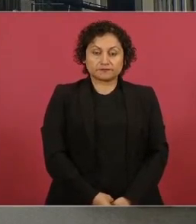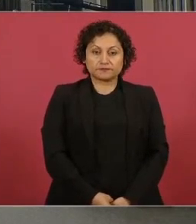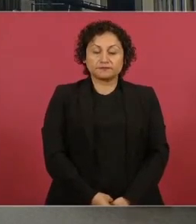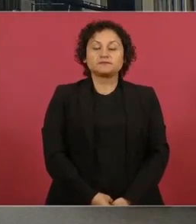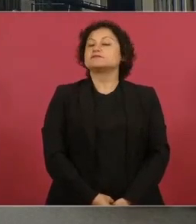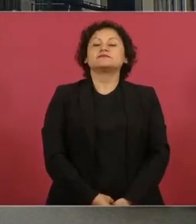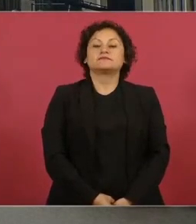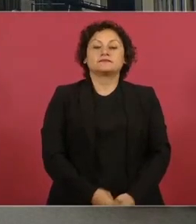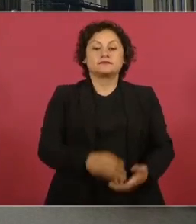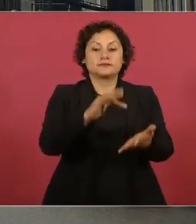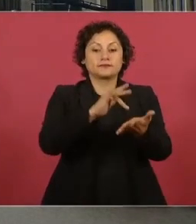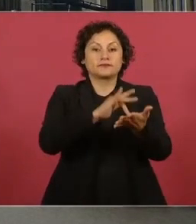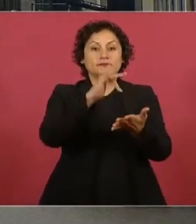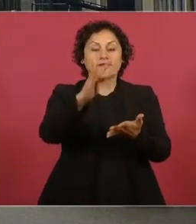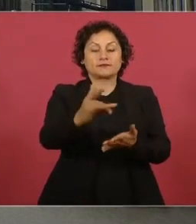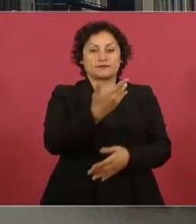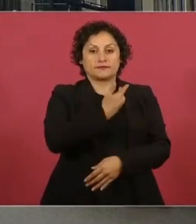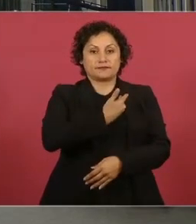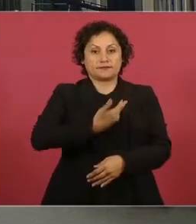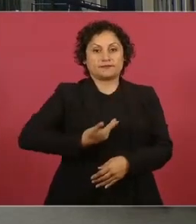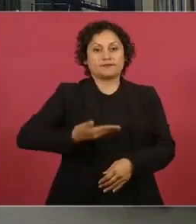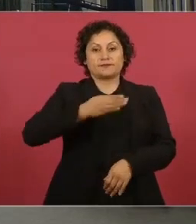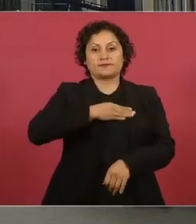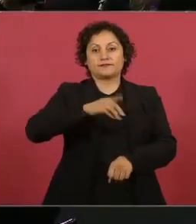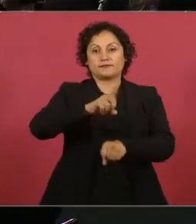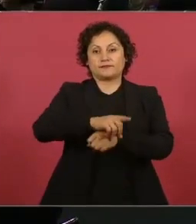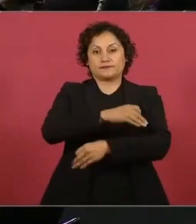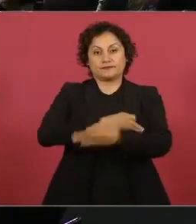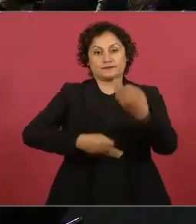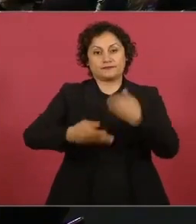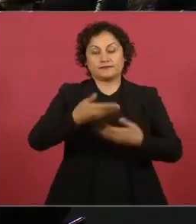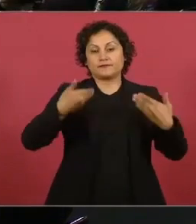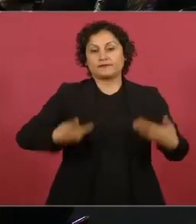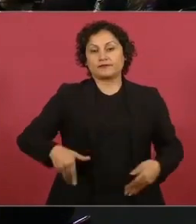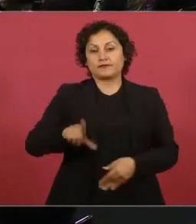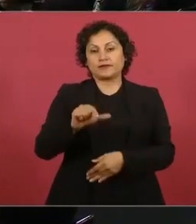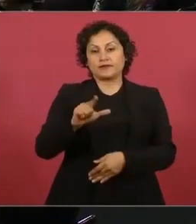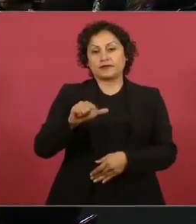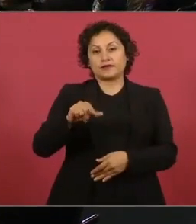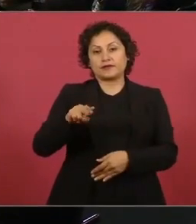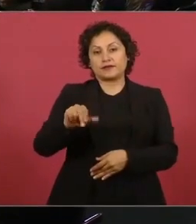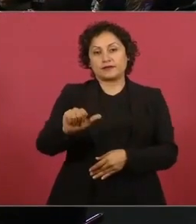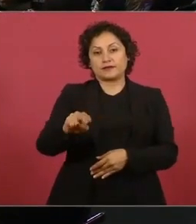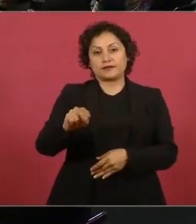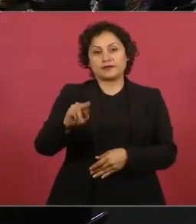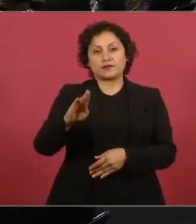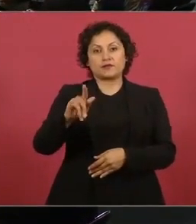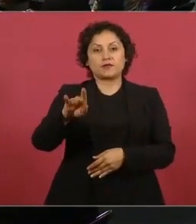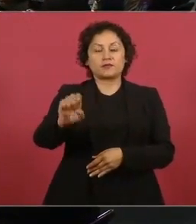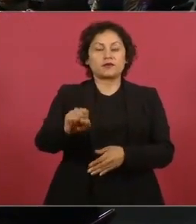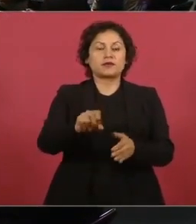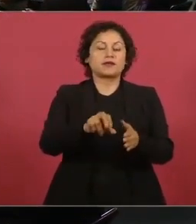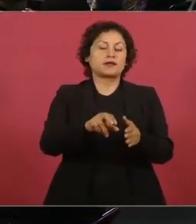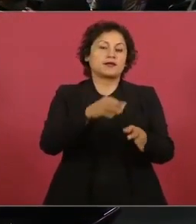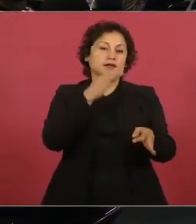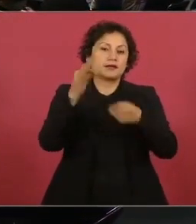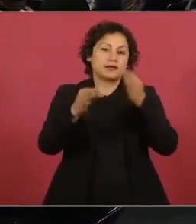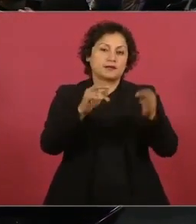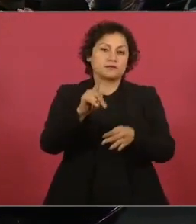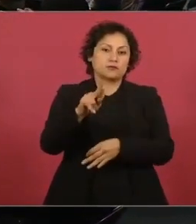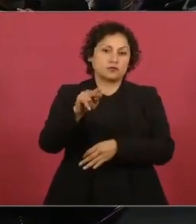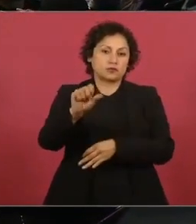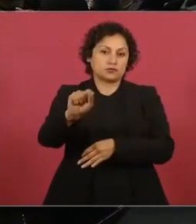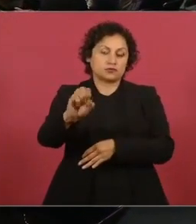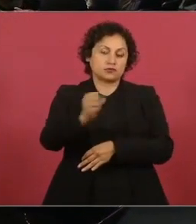Gracias, Presidente. Muy buenos días a todas y a todos. Liliana Noble de Pulso Saludable. Preguntarle, Presidente, cómo calificaría la reunión